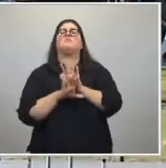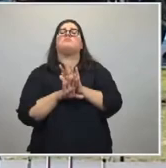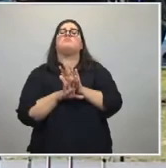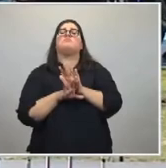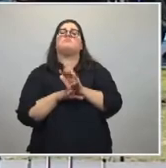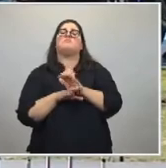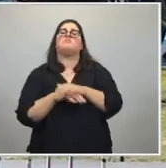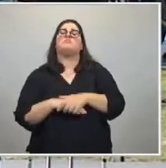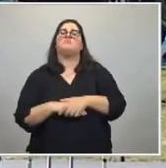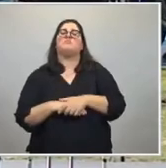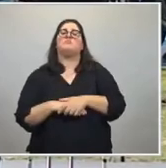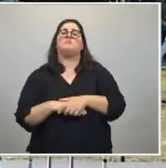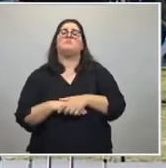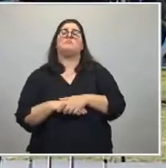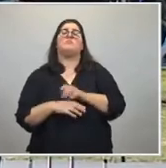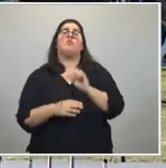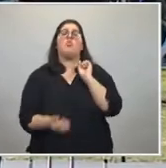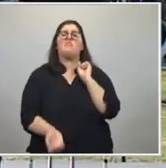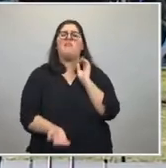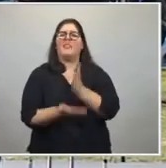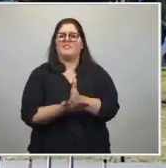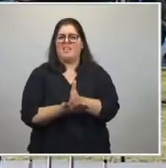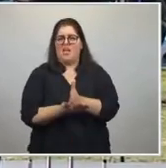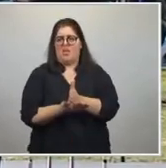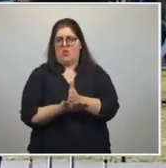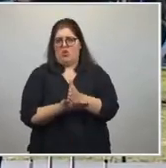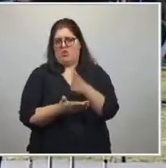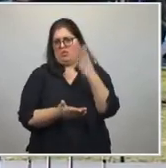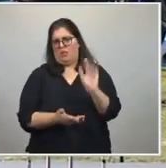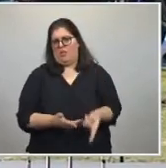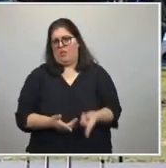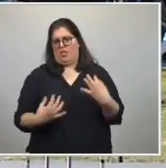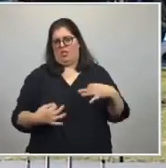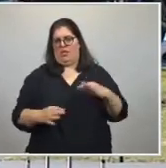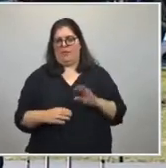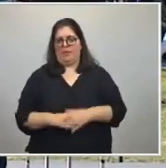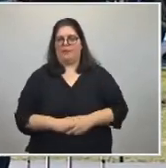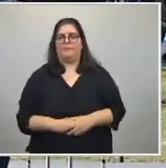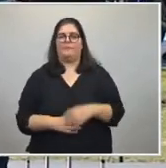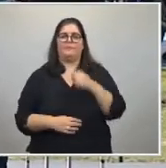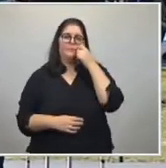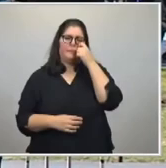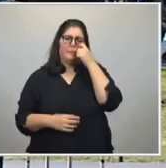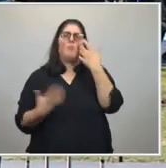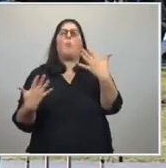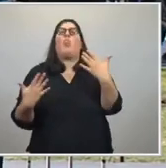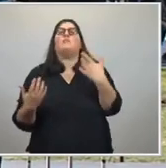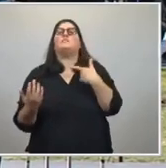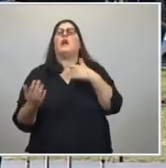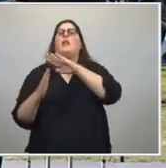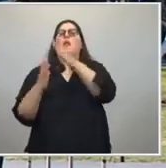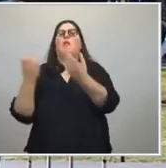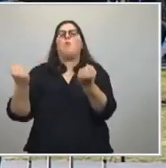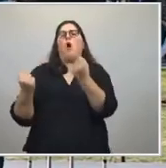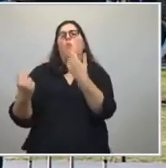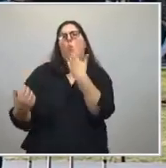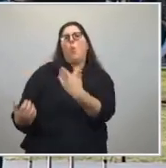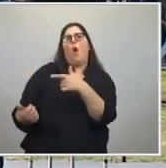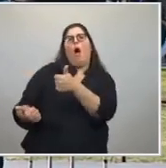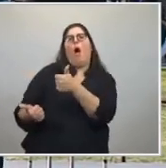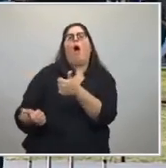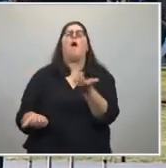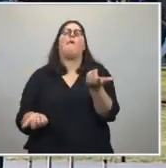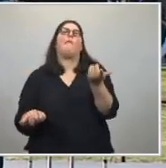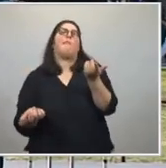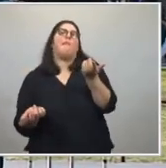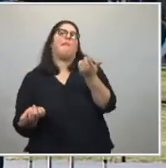del castigo de la sanción. Podemos tener los mejores móviles, podemos